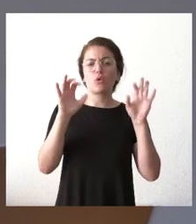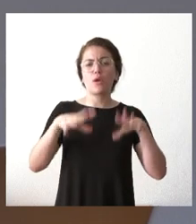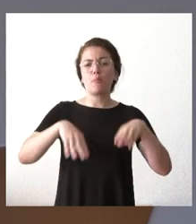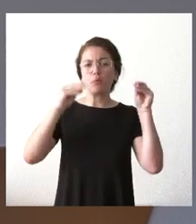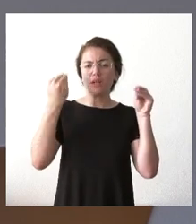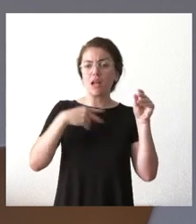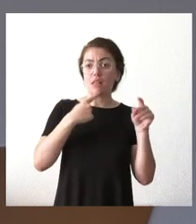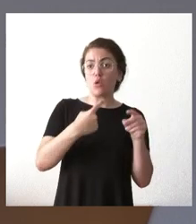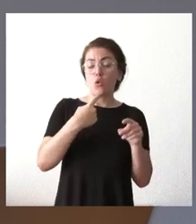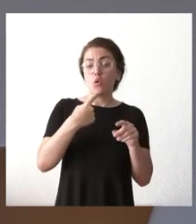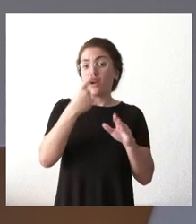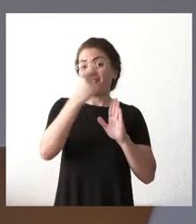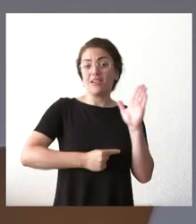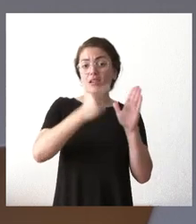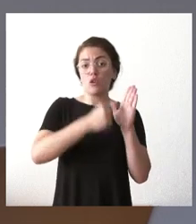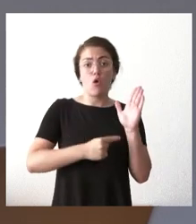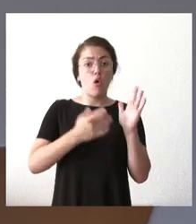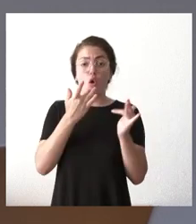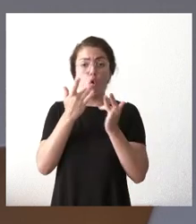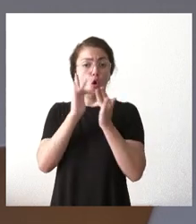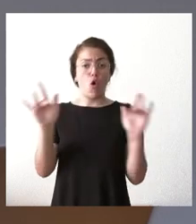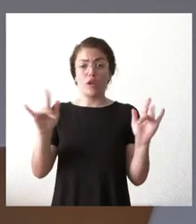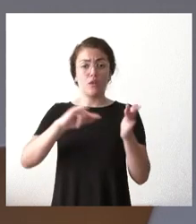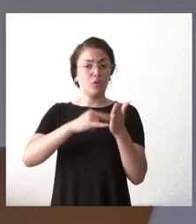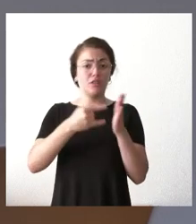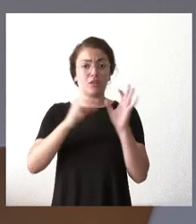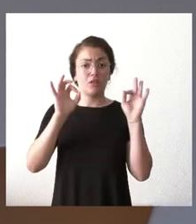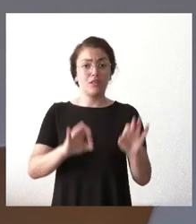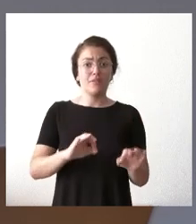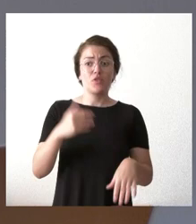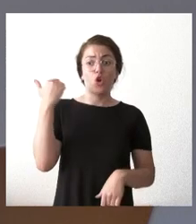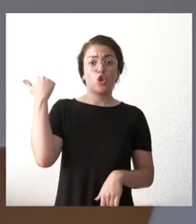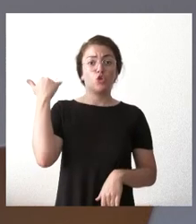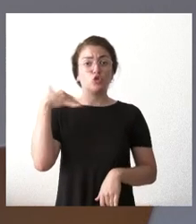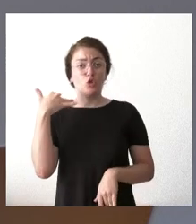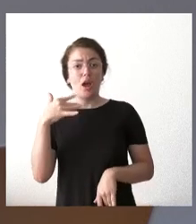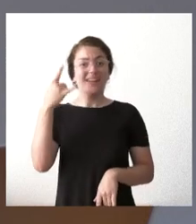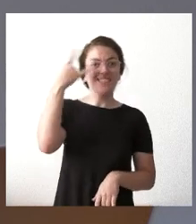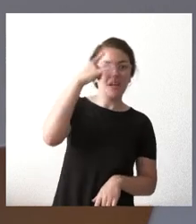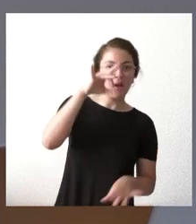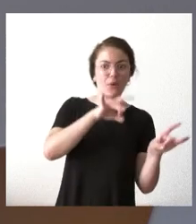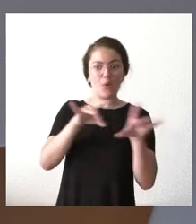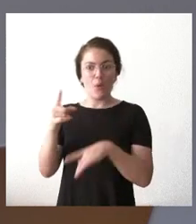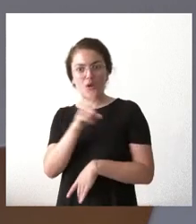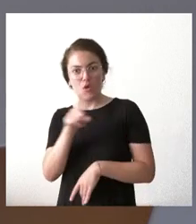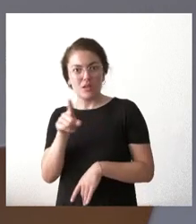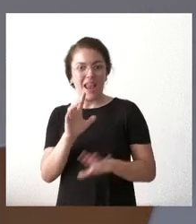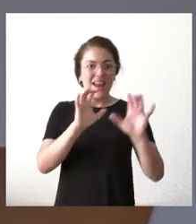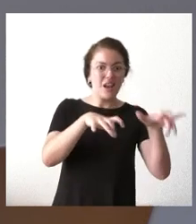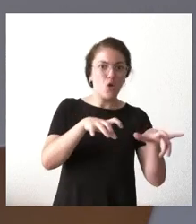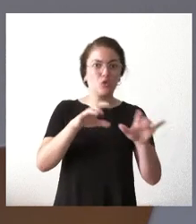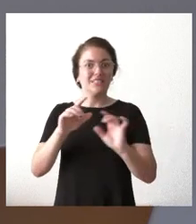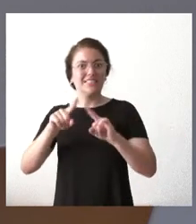criterios objetivos y técnicos es decir no es lo mismo Soria que Salamanca León que Segovia